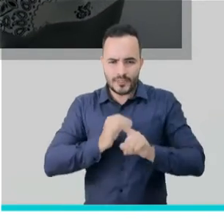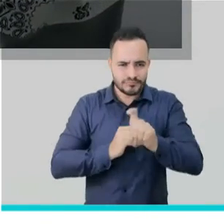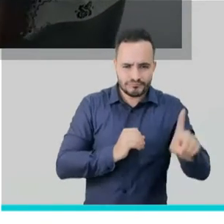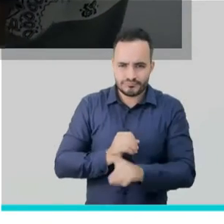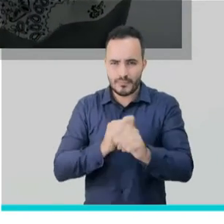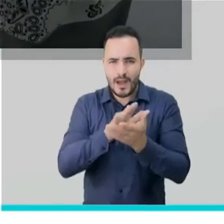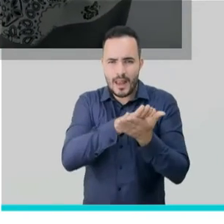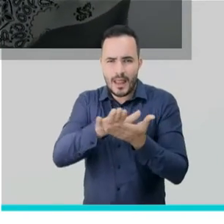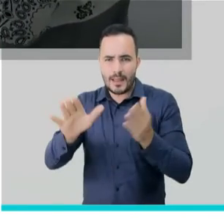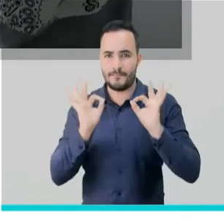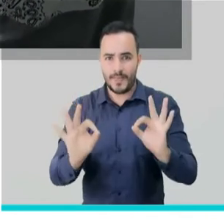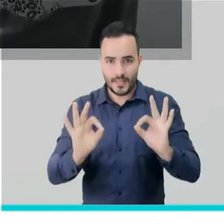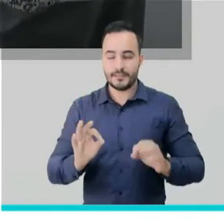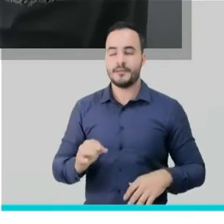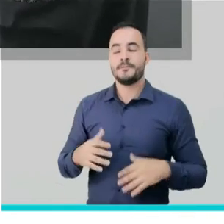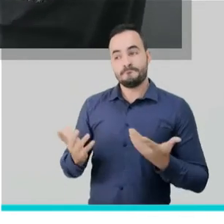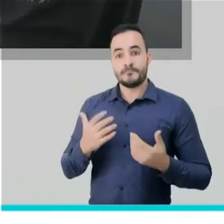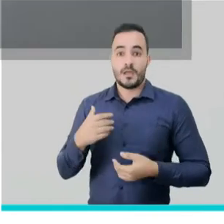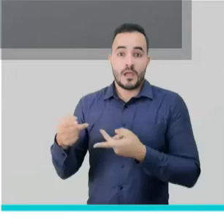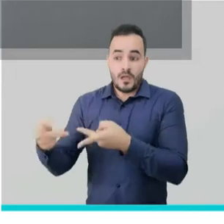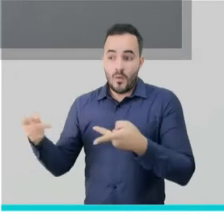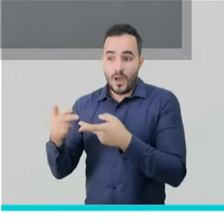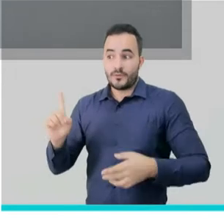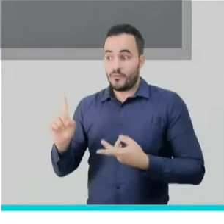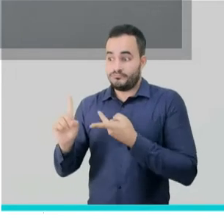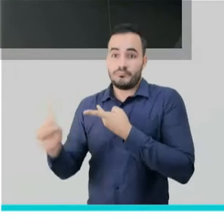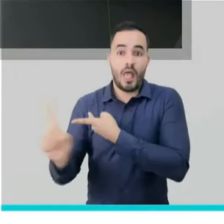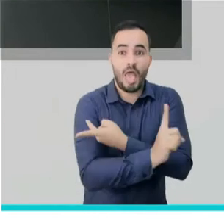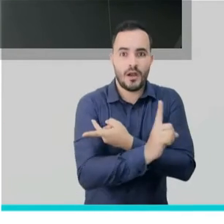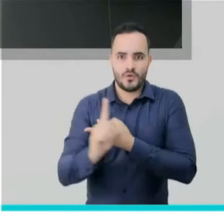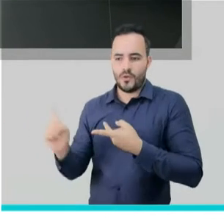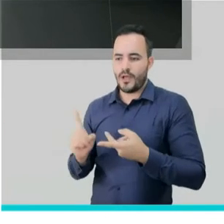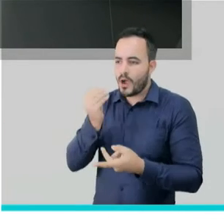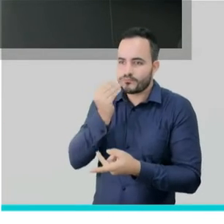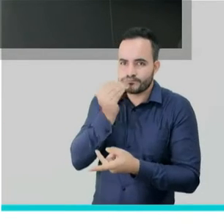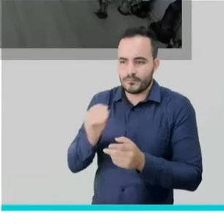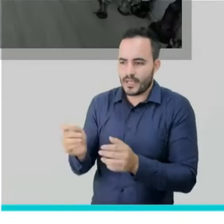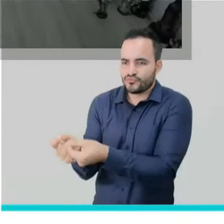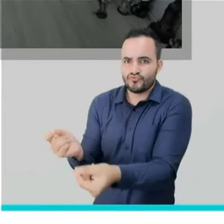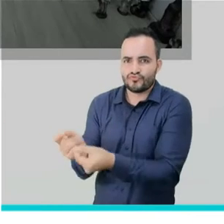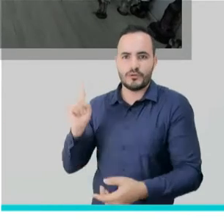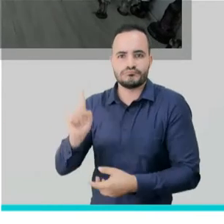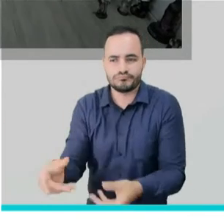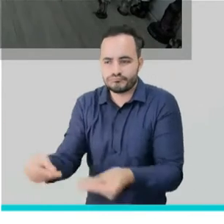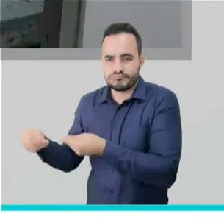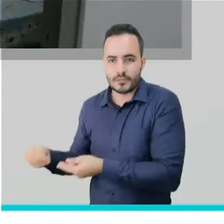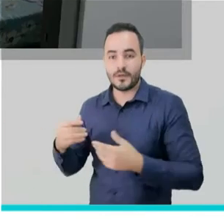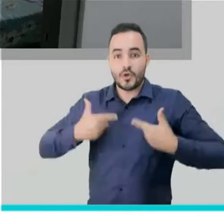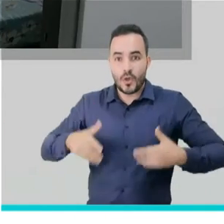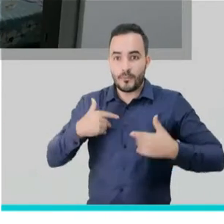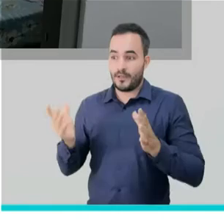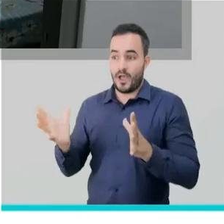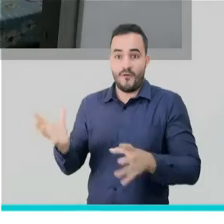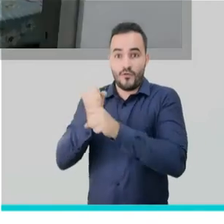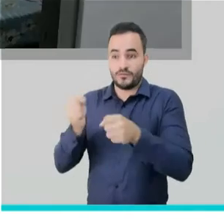tocó. Para que él no salga de la habitación, le colocamos la comida en la puerta en una mesita. La ropa la debe colocar en